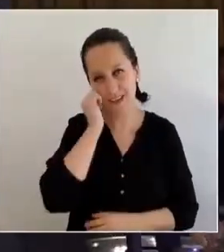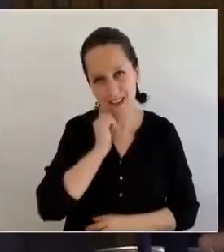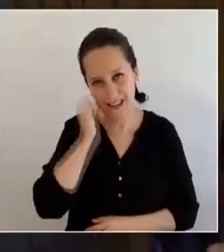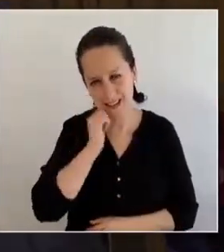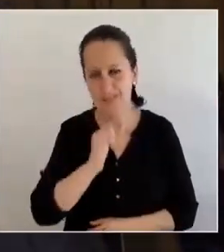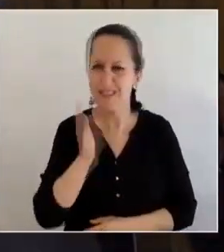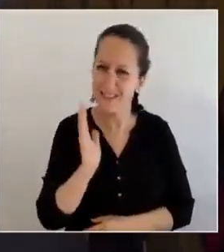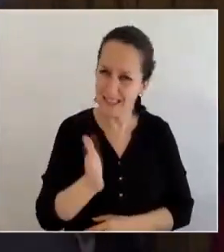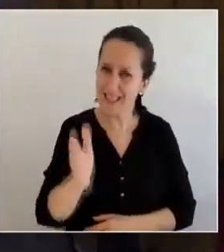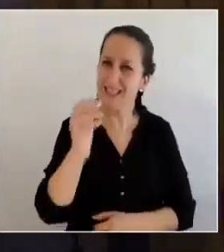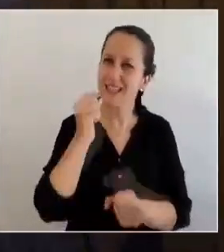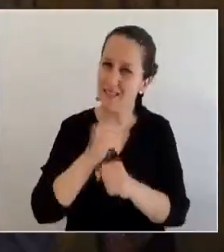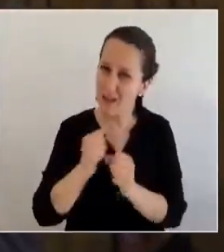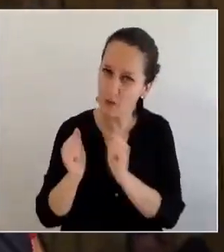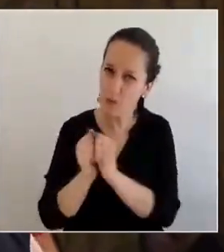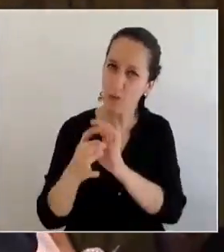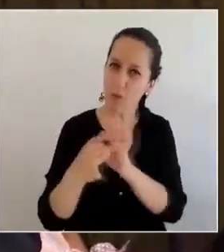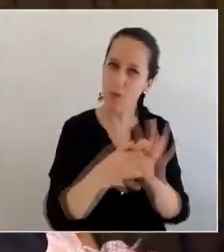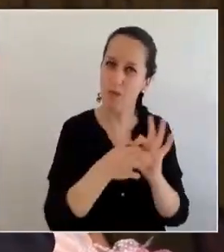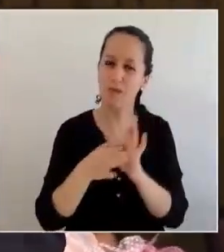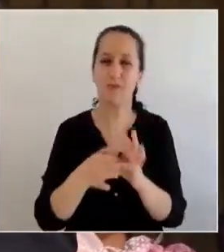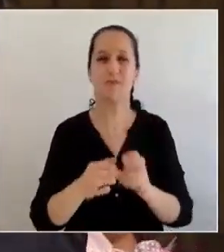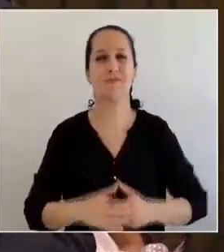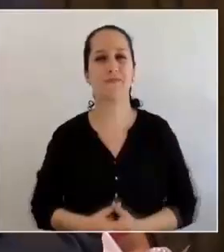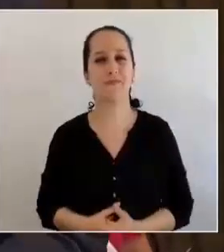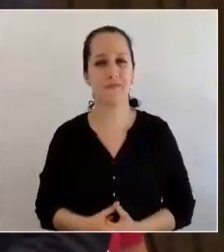Concepción y a seguir trabajando juntos.